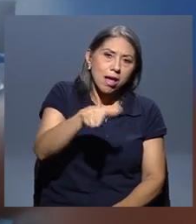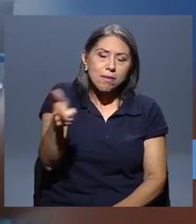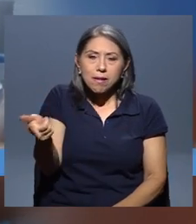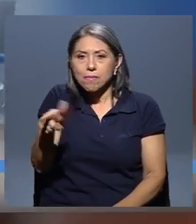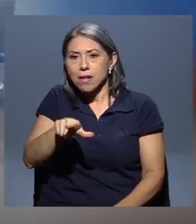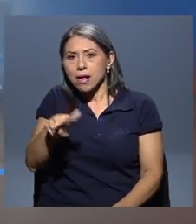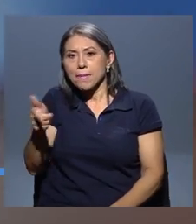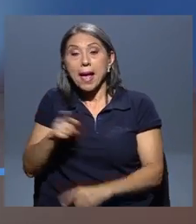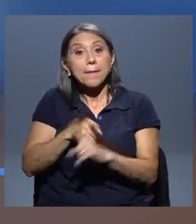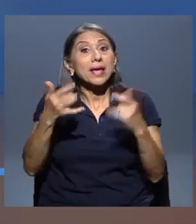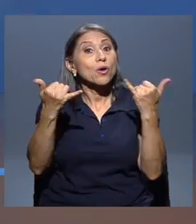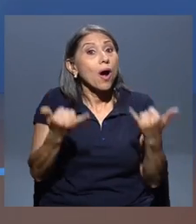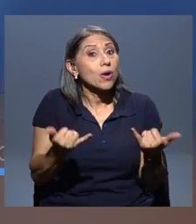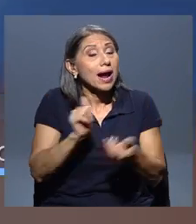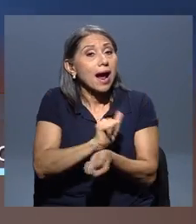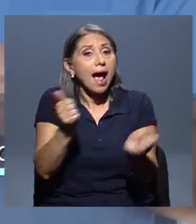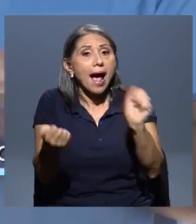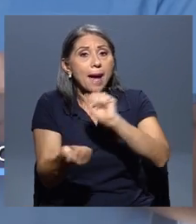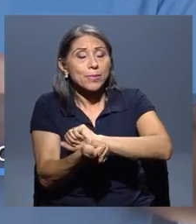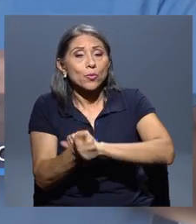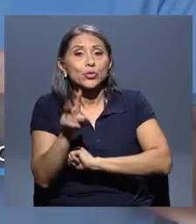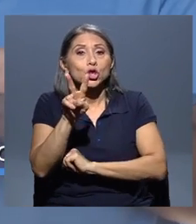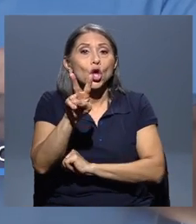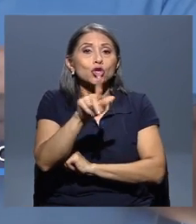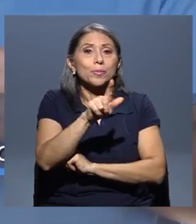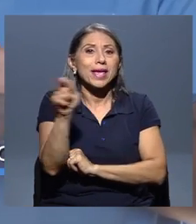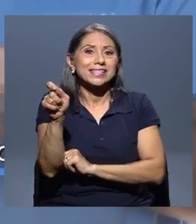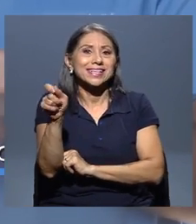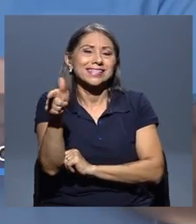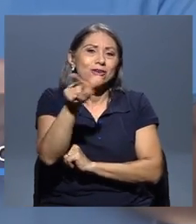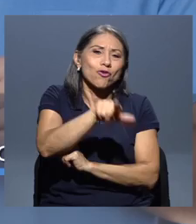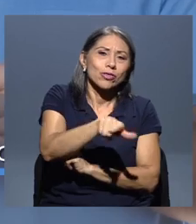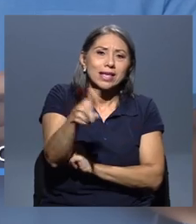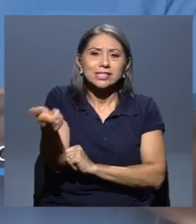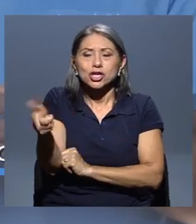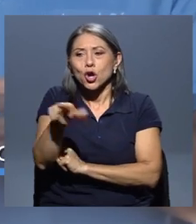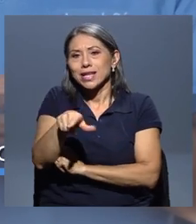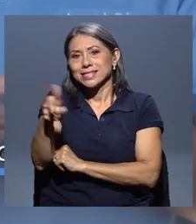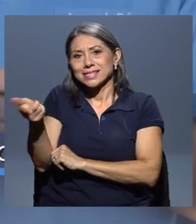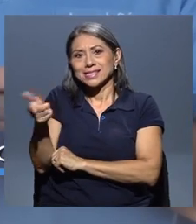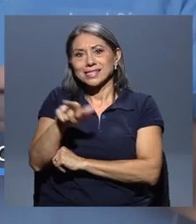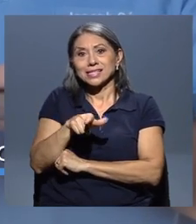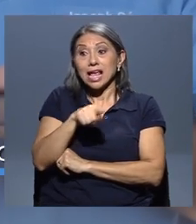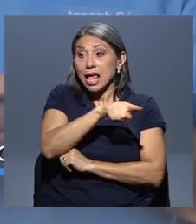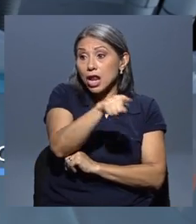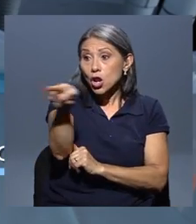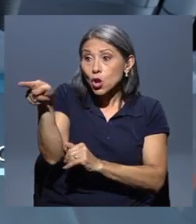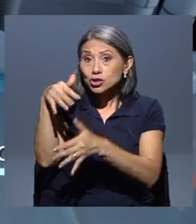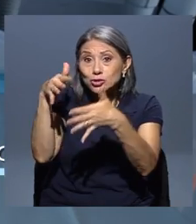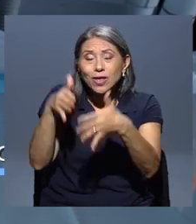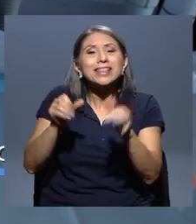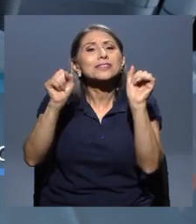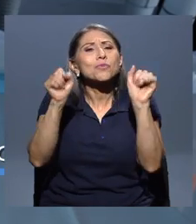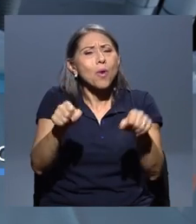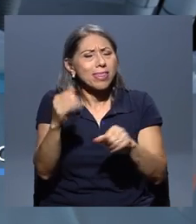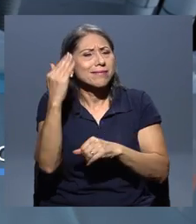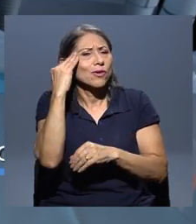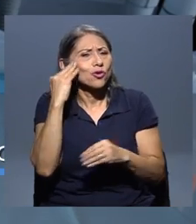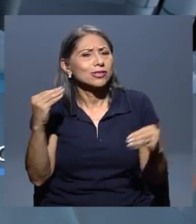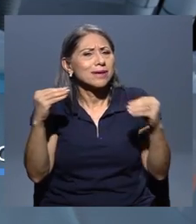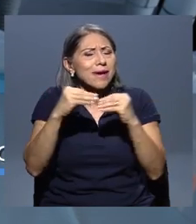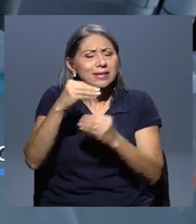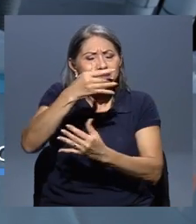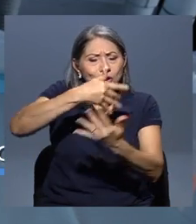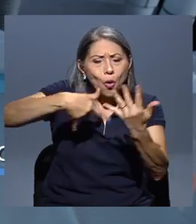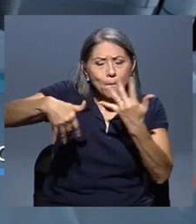acondicionar, en este momento son dos meses. Eso también le da la oportunidad a los estudiantes de convivir un poco más y conocer un poco